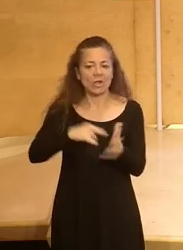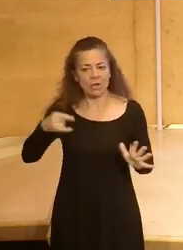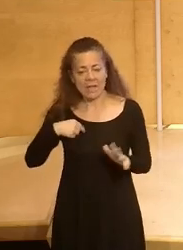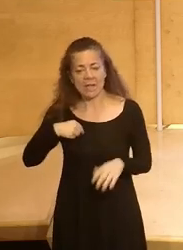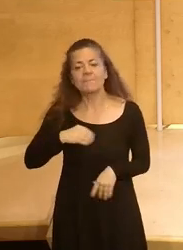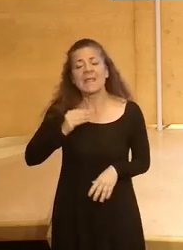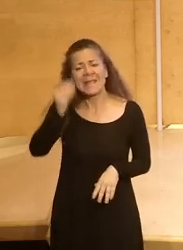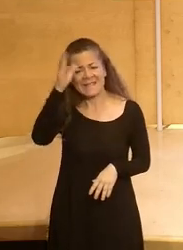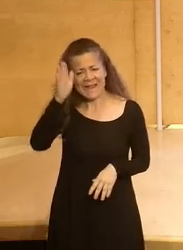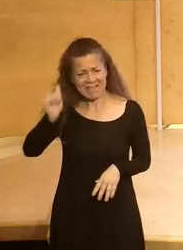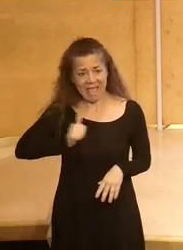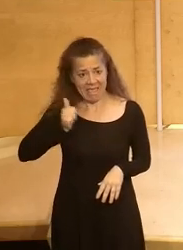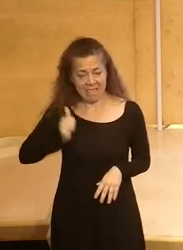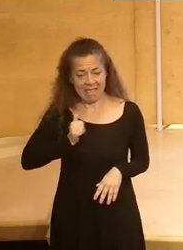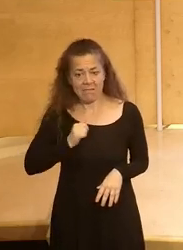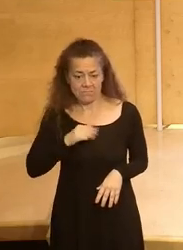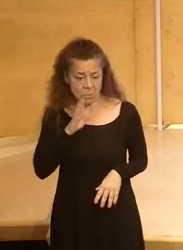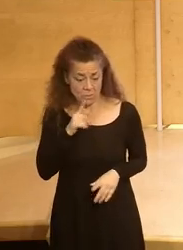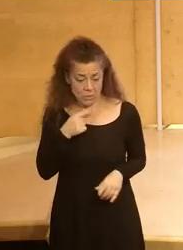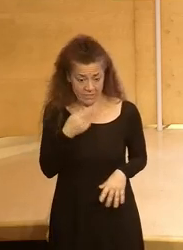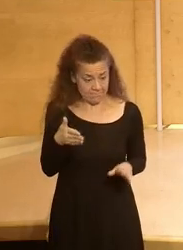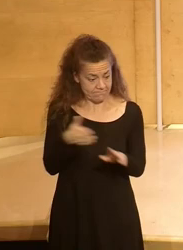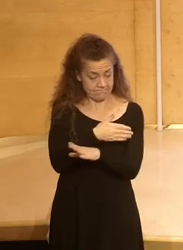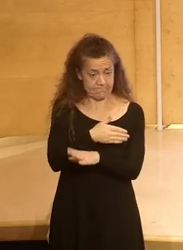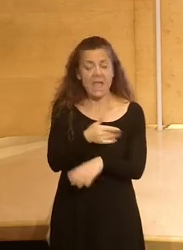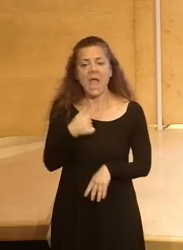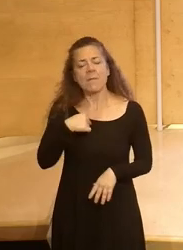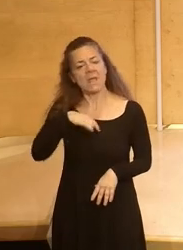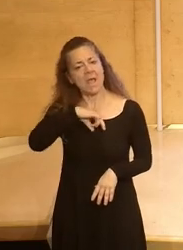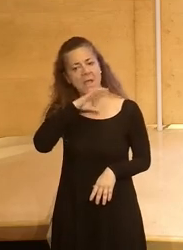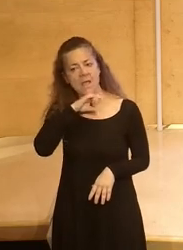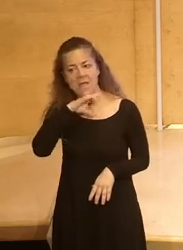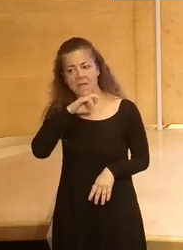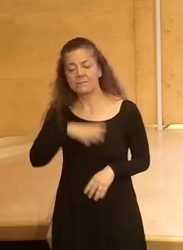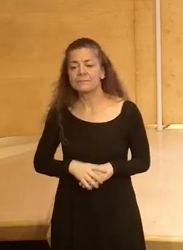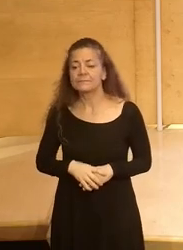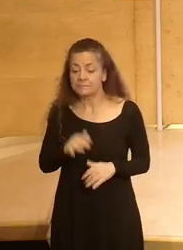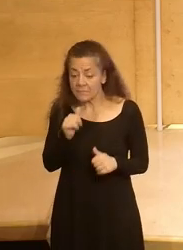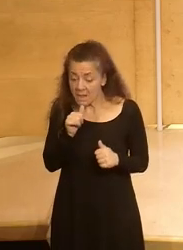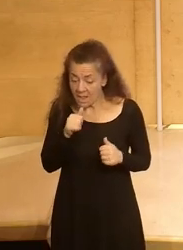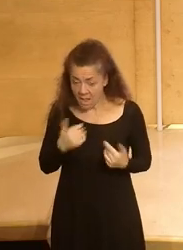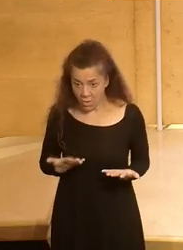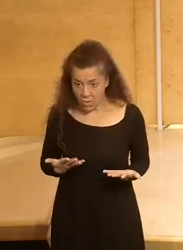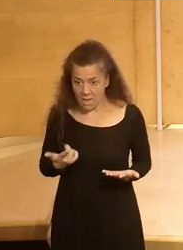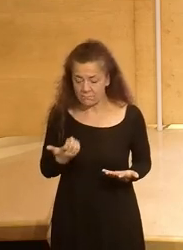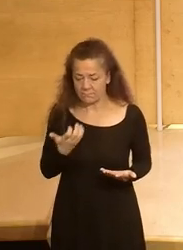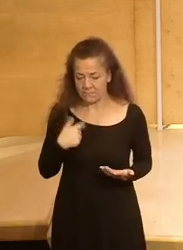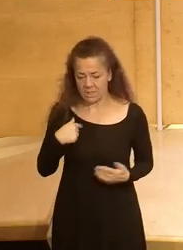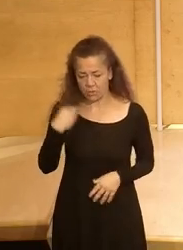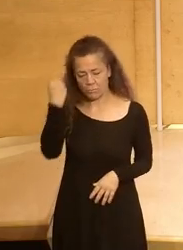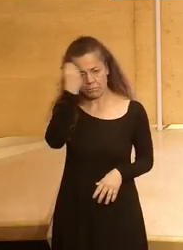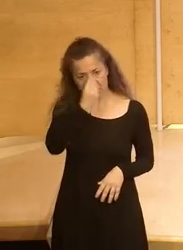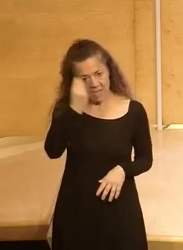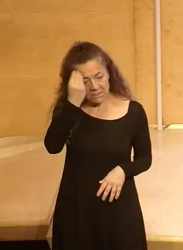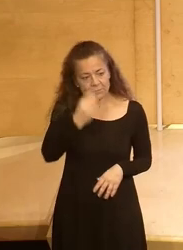inteligencia artificial y os decía antes que a mí me alegraba ahora cuando lo pienso el poder